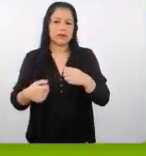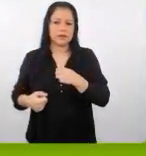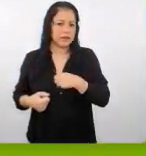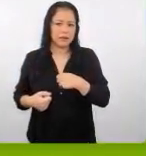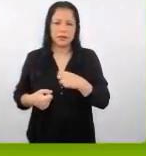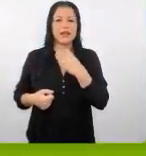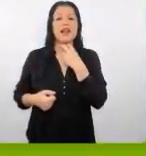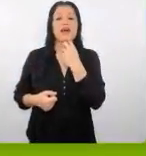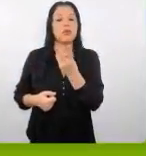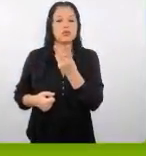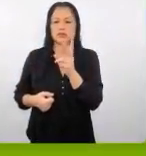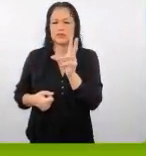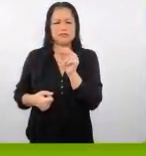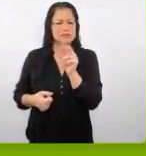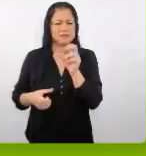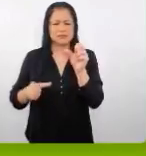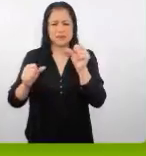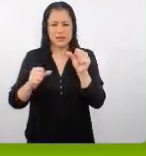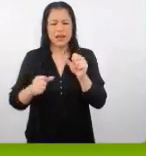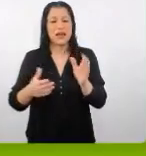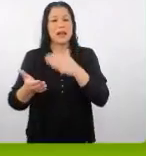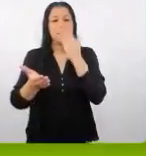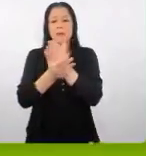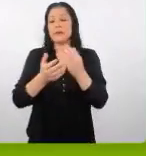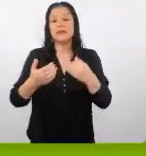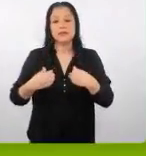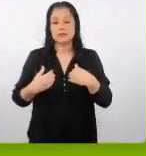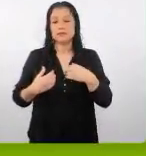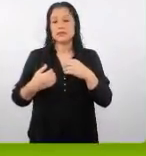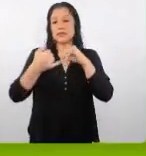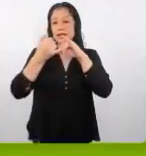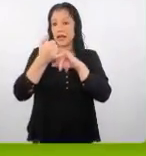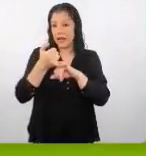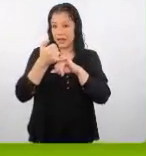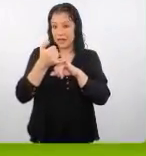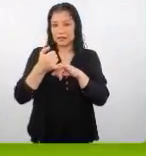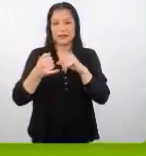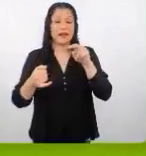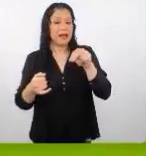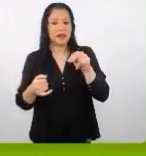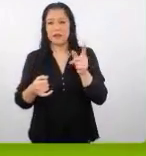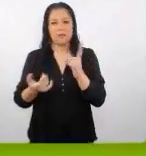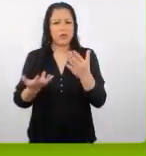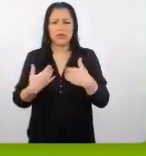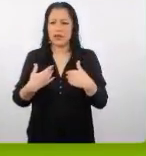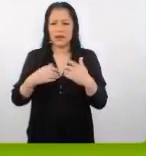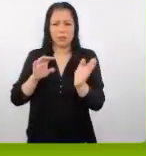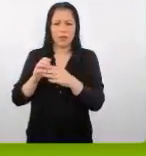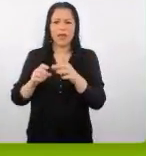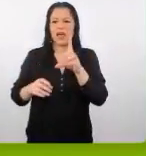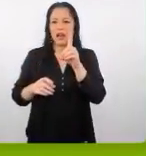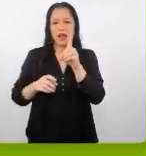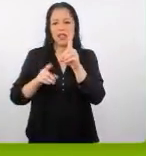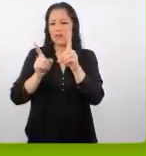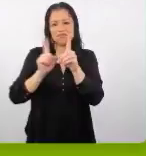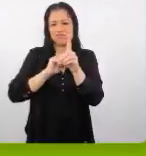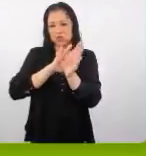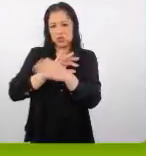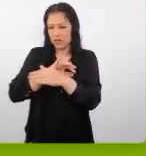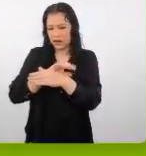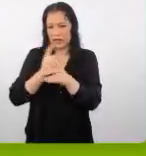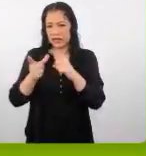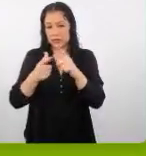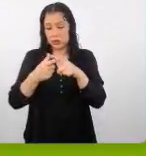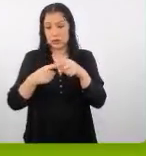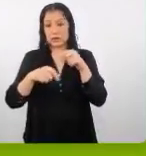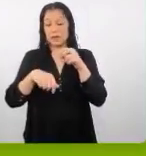pronuncian bien como les digo el problema es que no tienen la S sola no la tienen la N tampoco la D sola no la tienen entonces en el